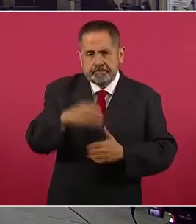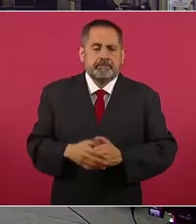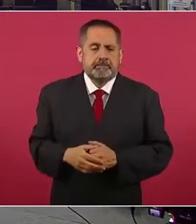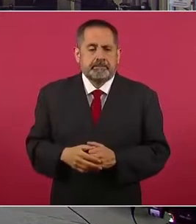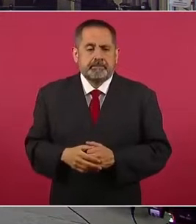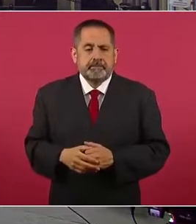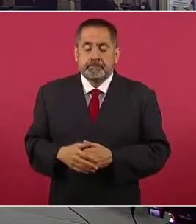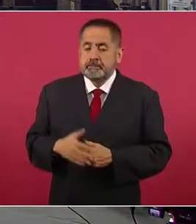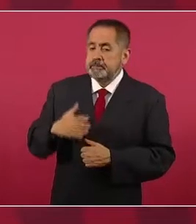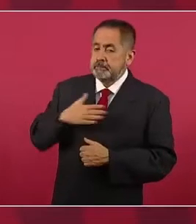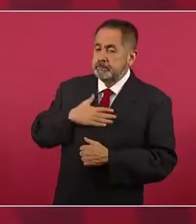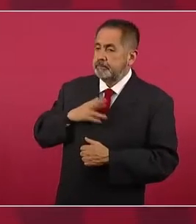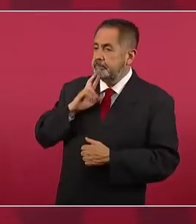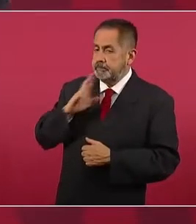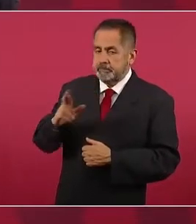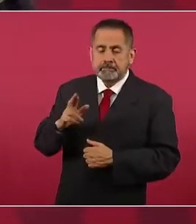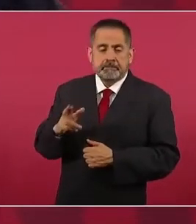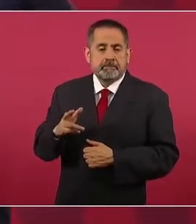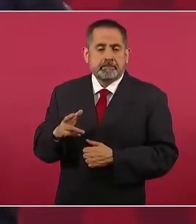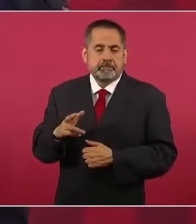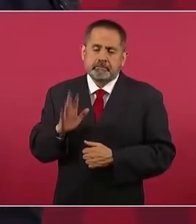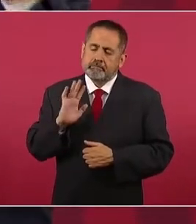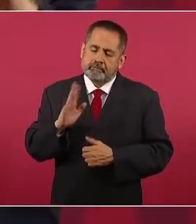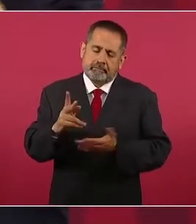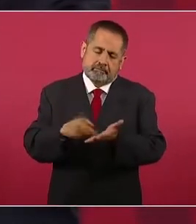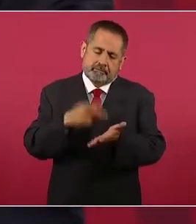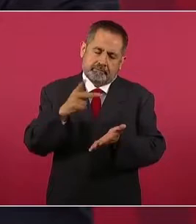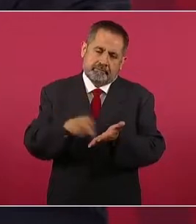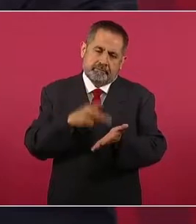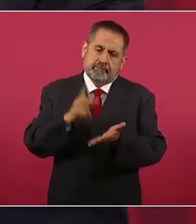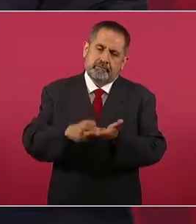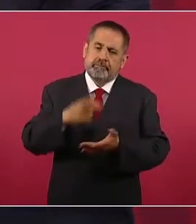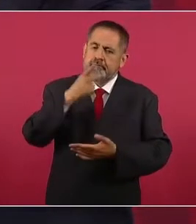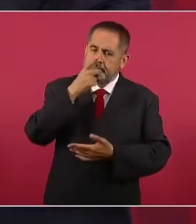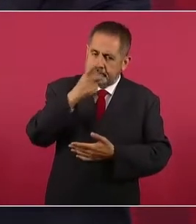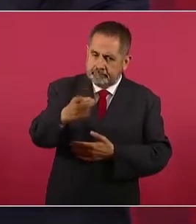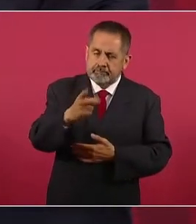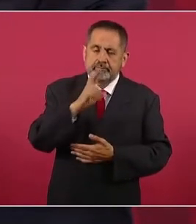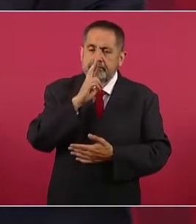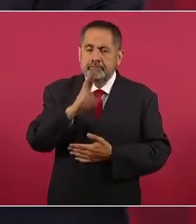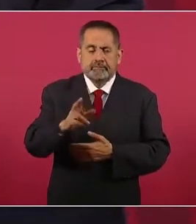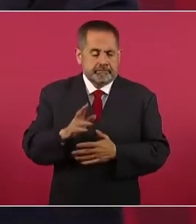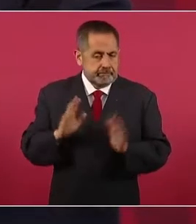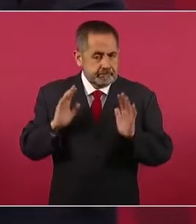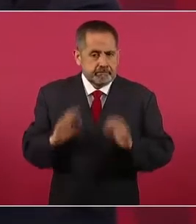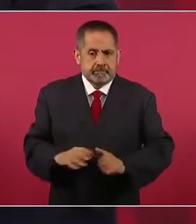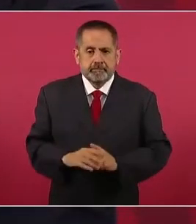mi postura ya la he definido muchas veces. Entonces, yo